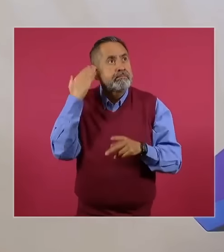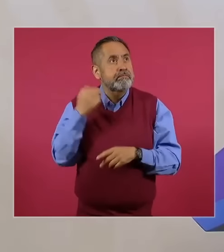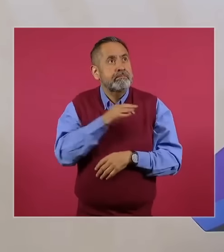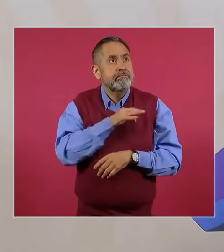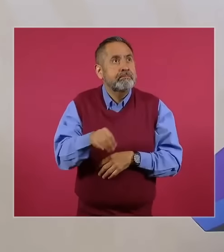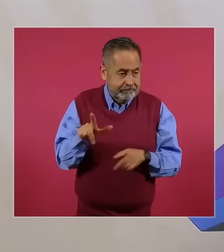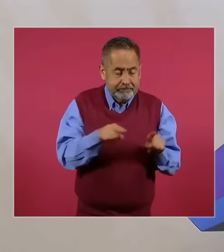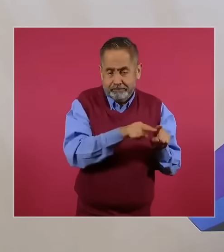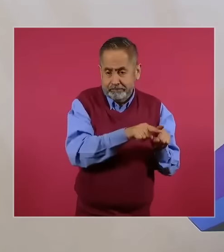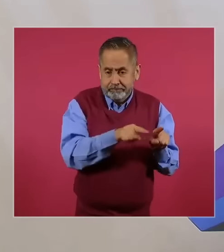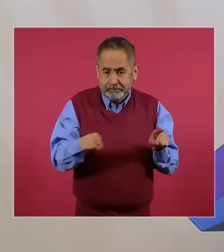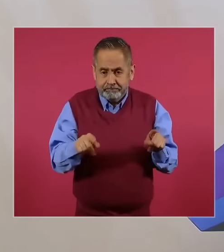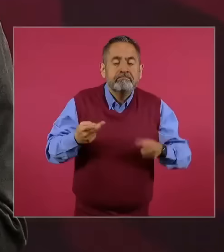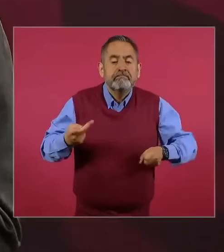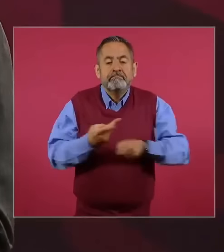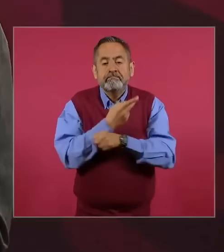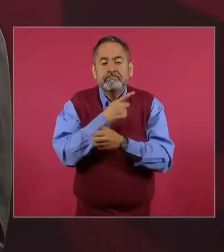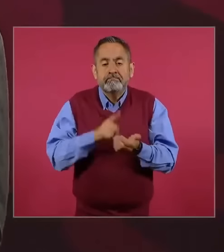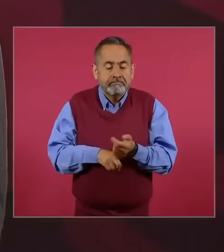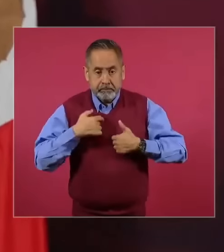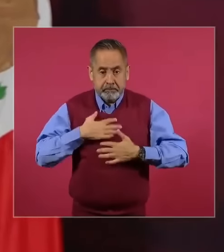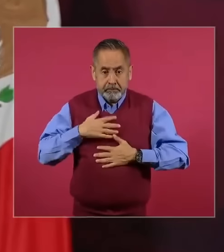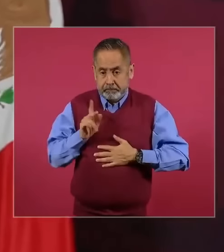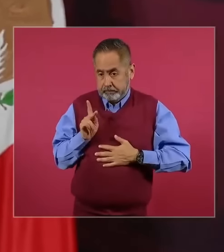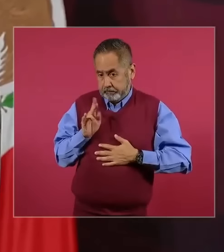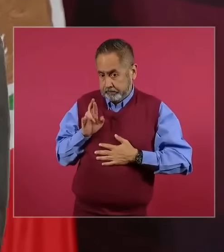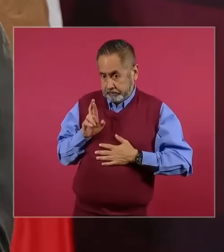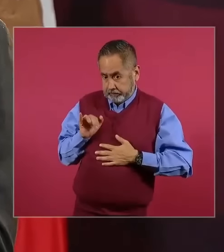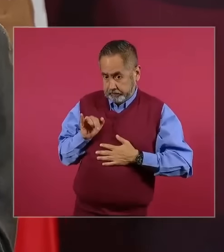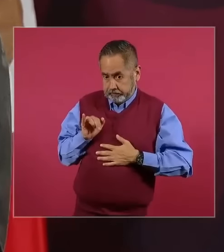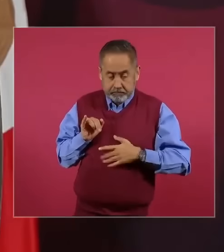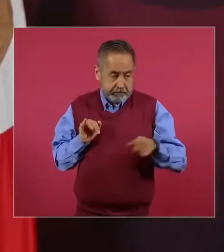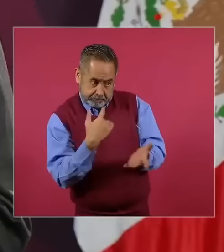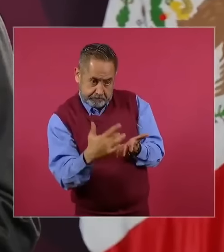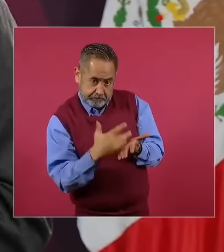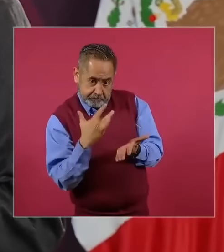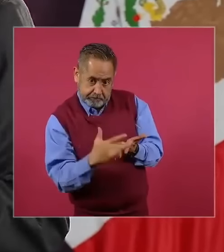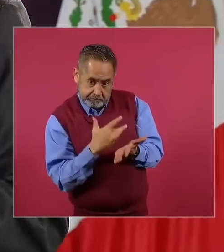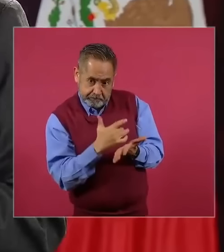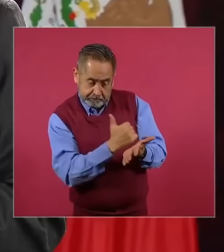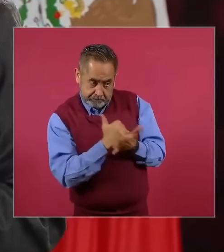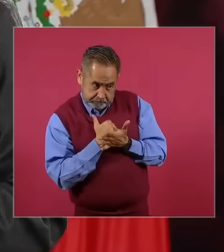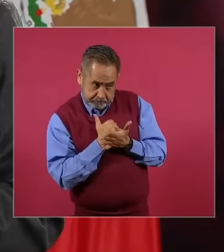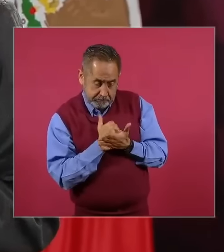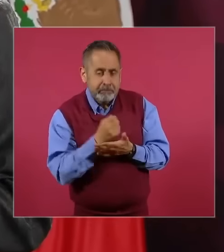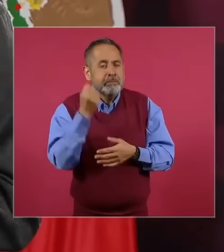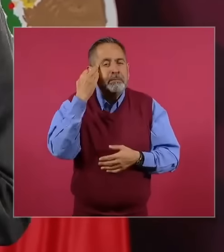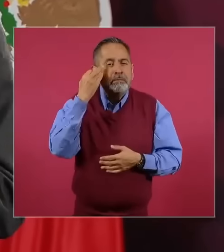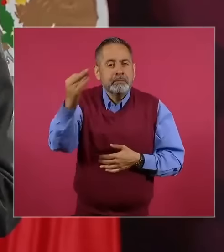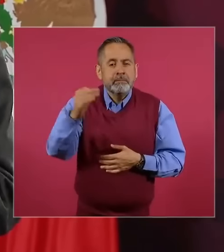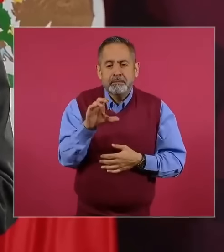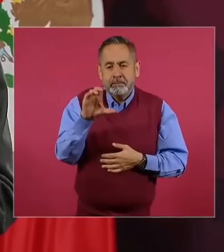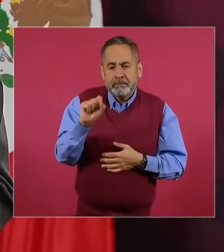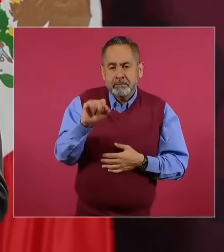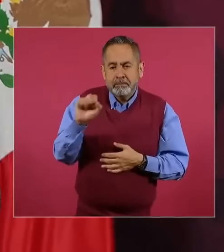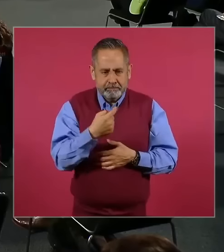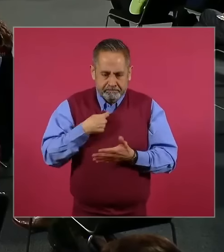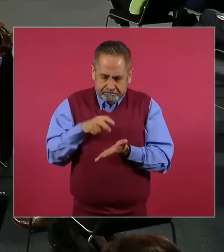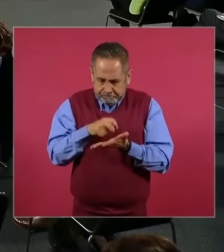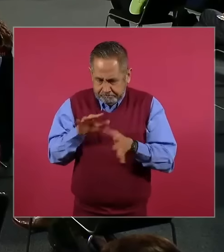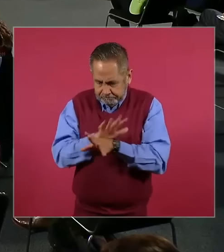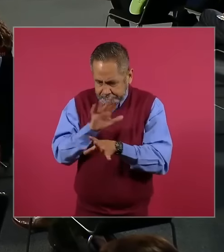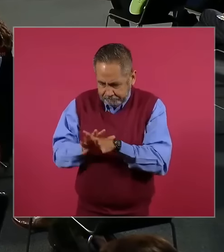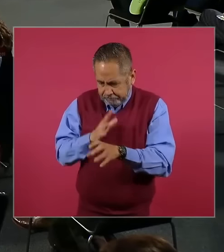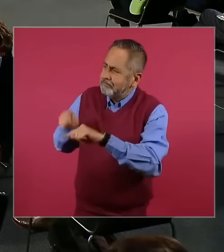una moneda de cambio para que el PAN apoyara al PRI de Salinas en todas las reformas